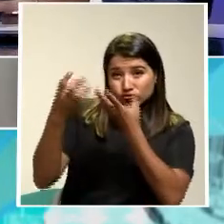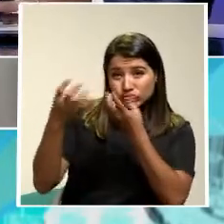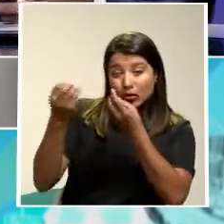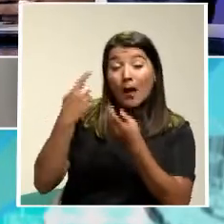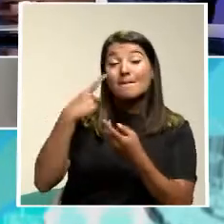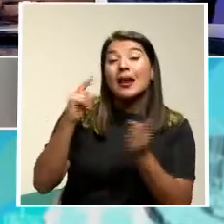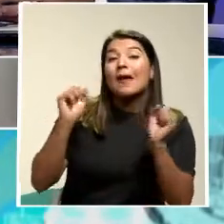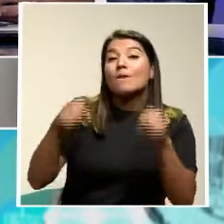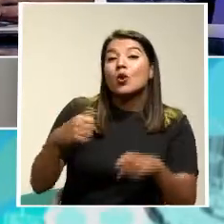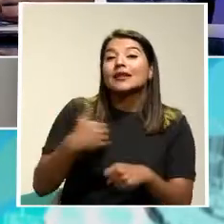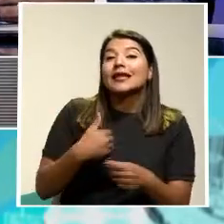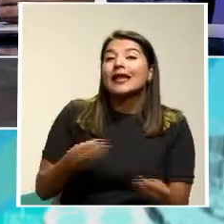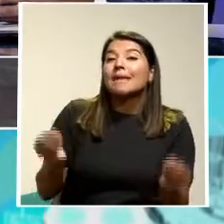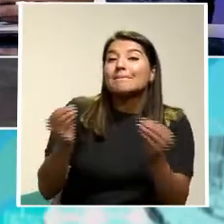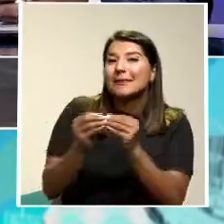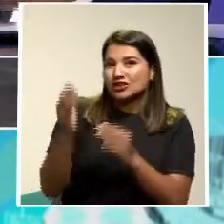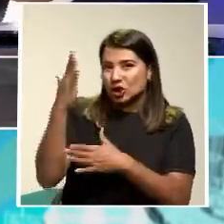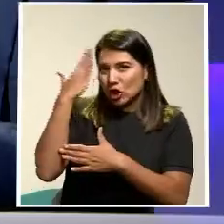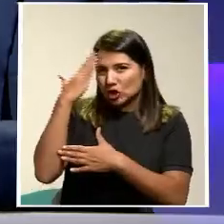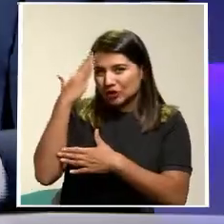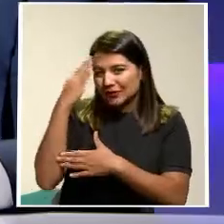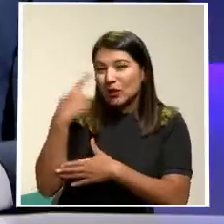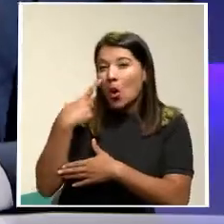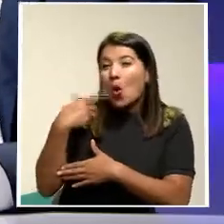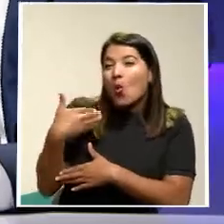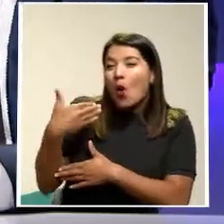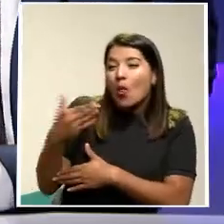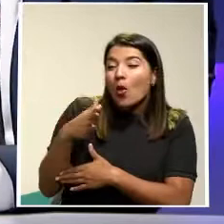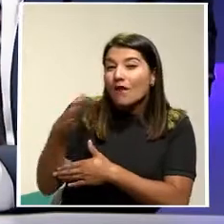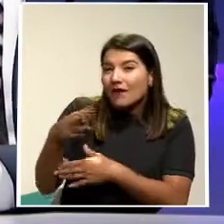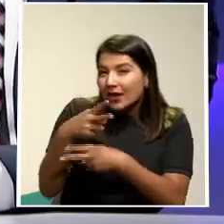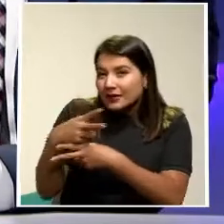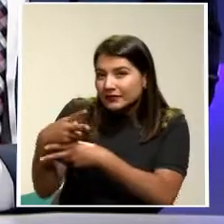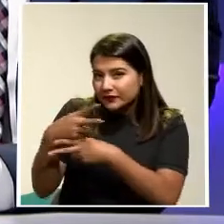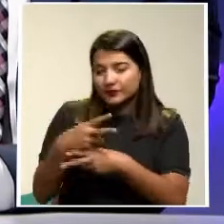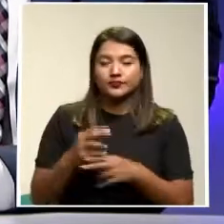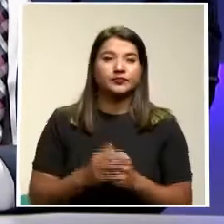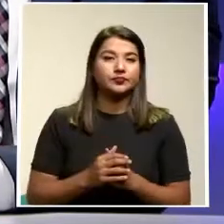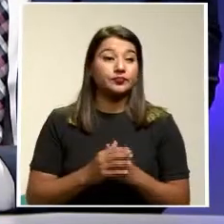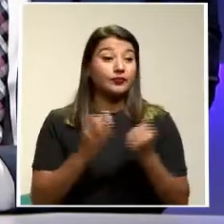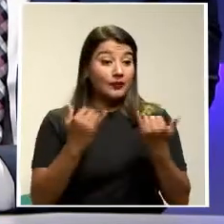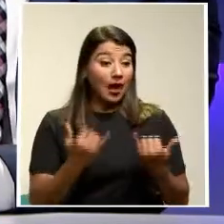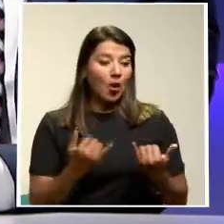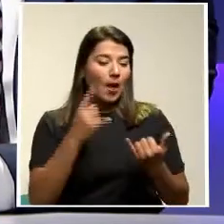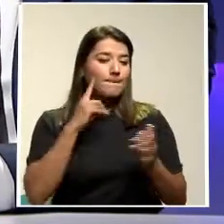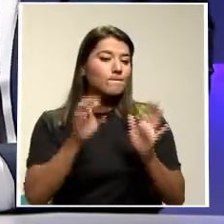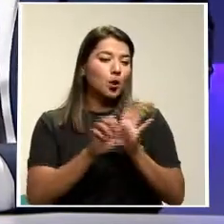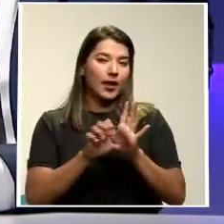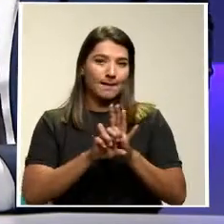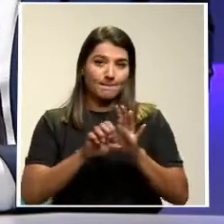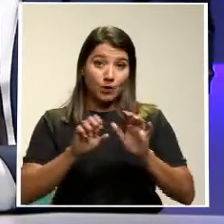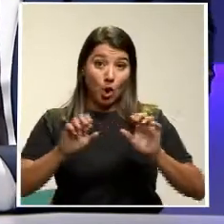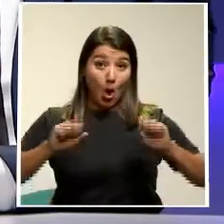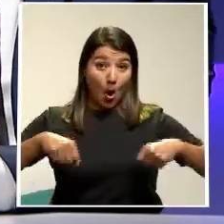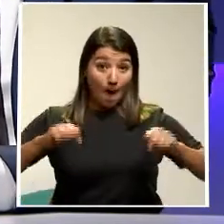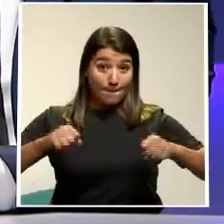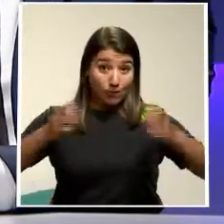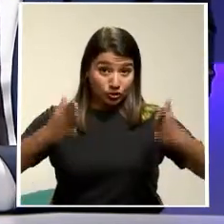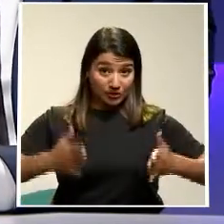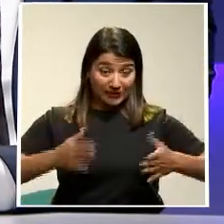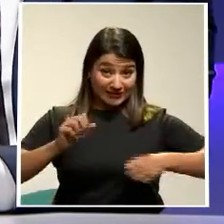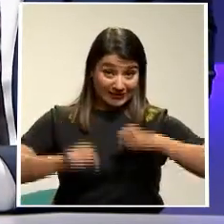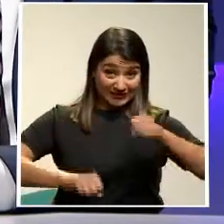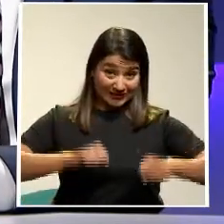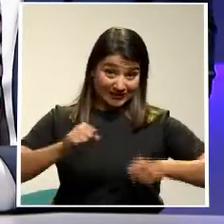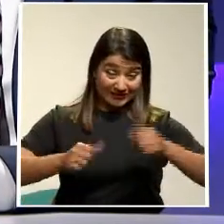pericia A la hora de abordarlos Si los En el caso De los riders O motociclistas O ciclistas Que esos son los riders